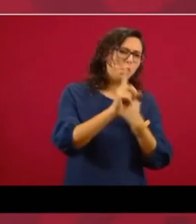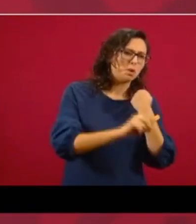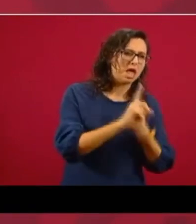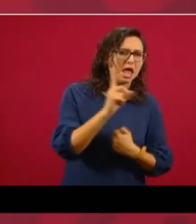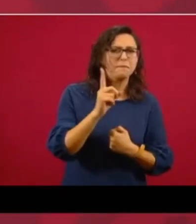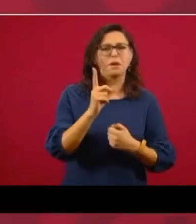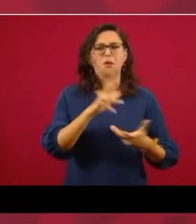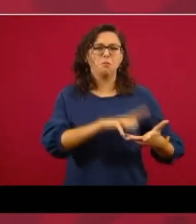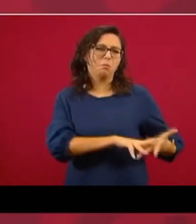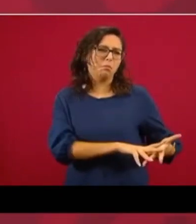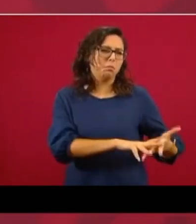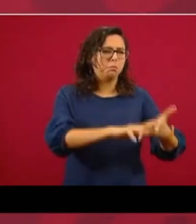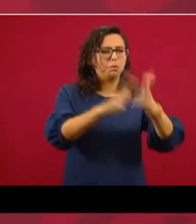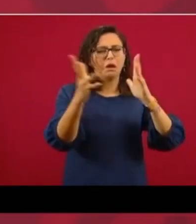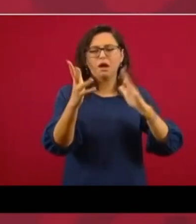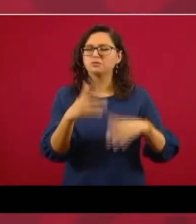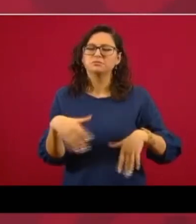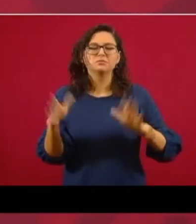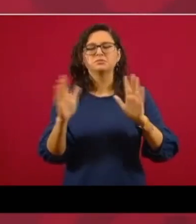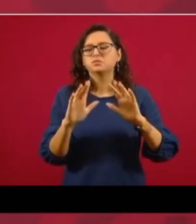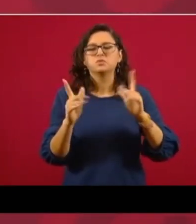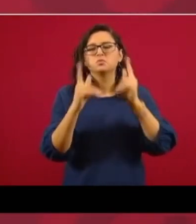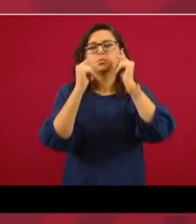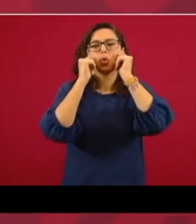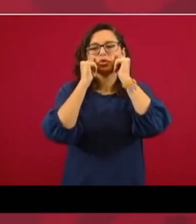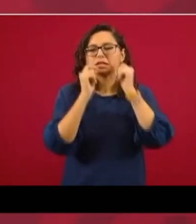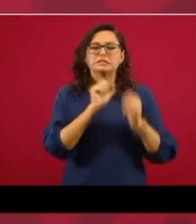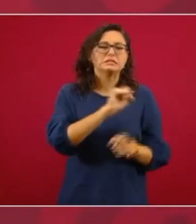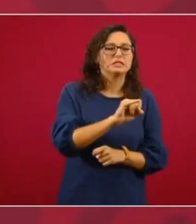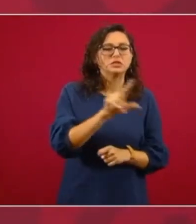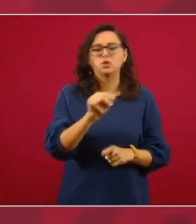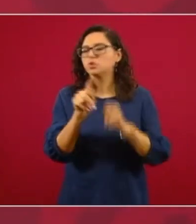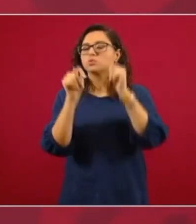siempre se aumentaban los impuestos.